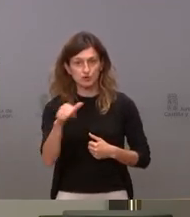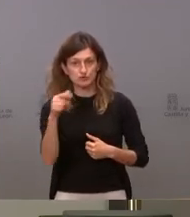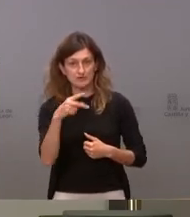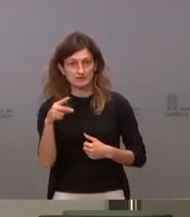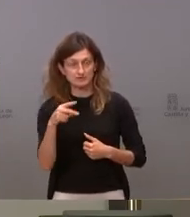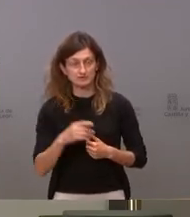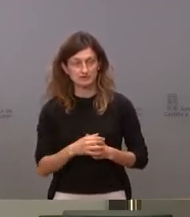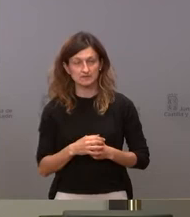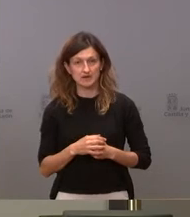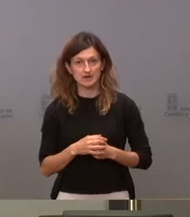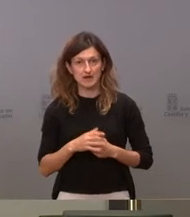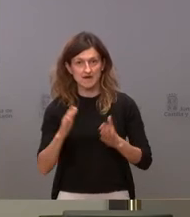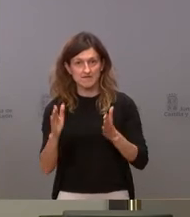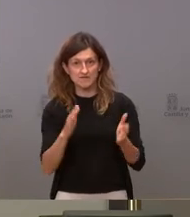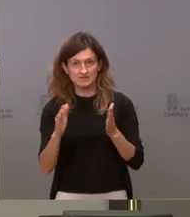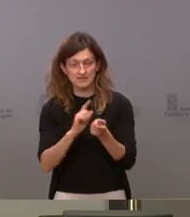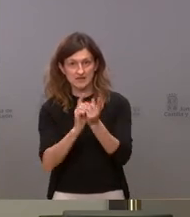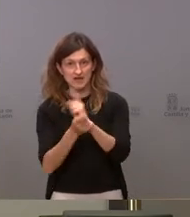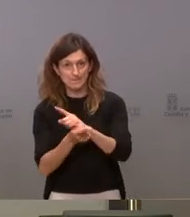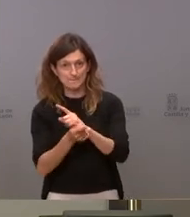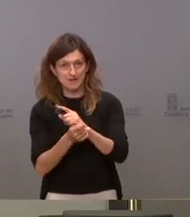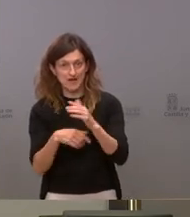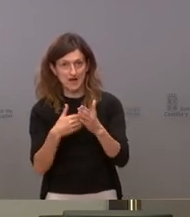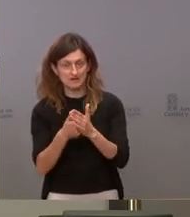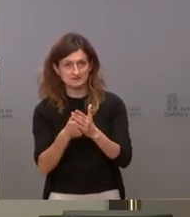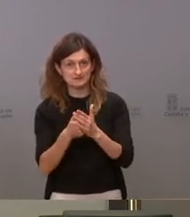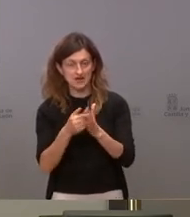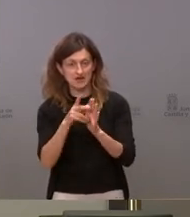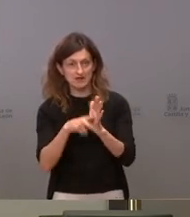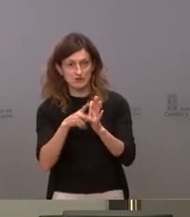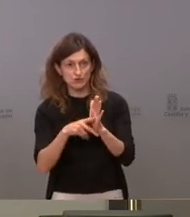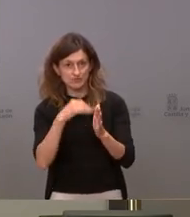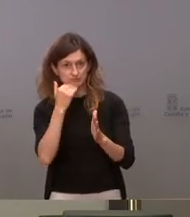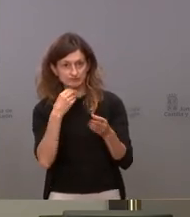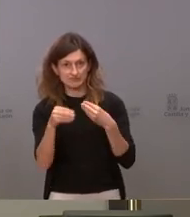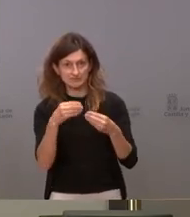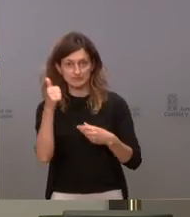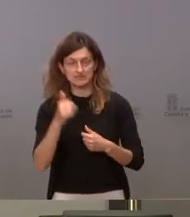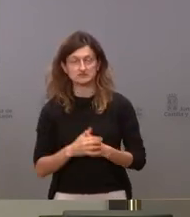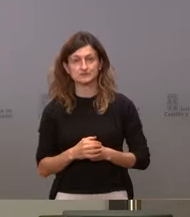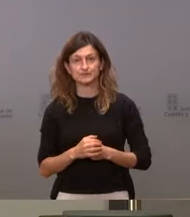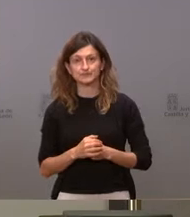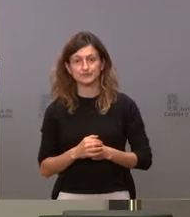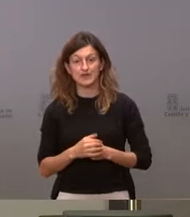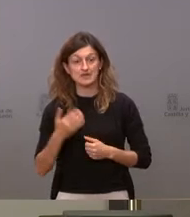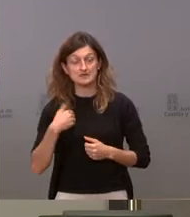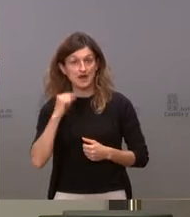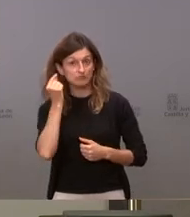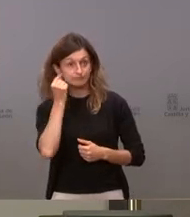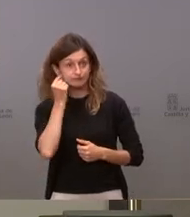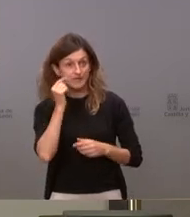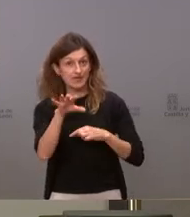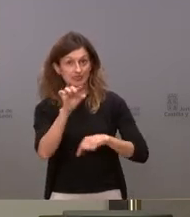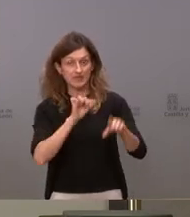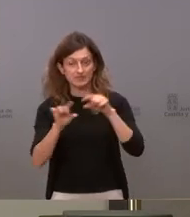rebaje de fase y vayamos a unas medidas más aliviadas todavía y como acabamos de conocer la decisión